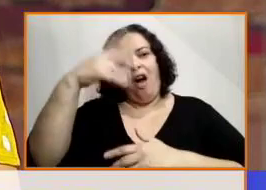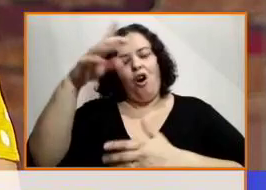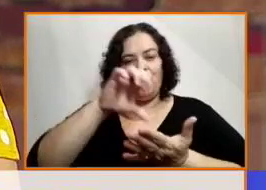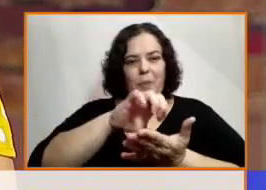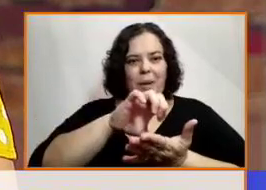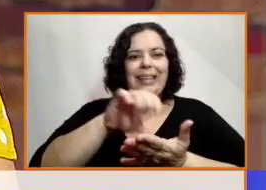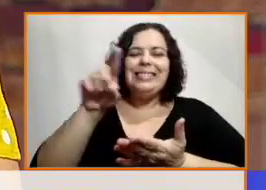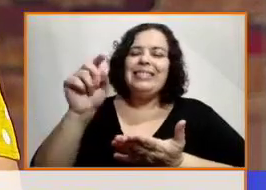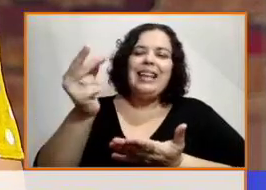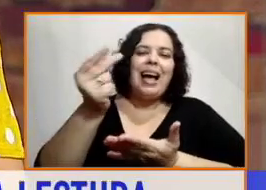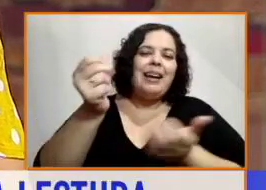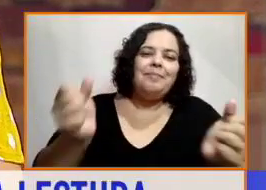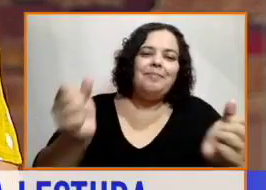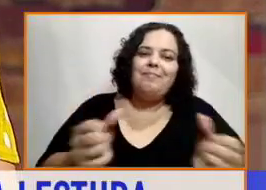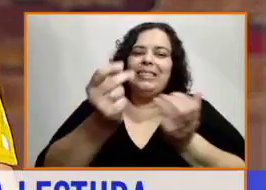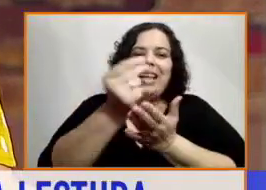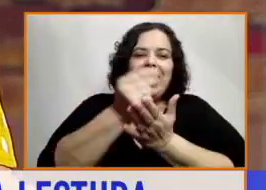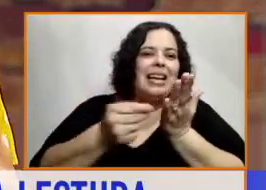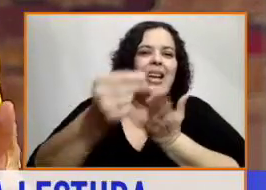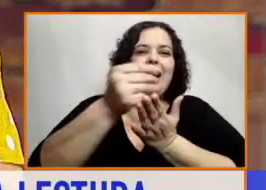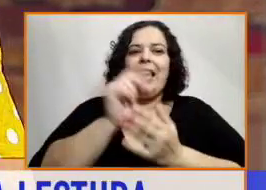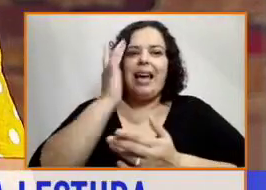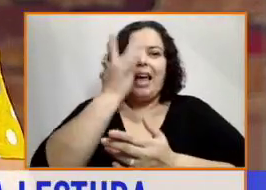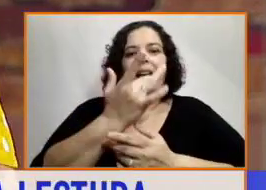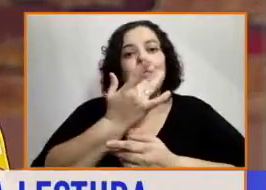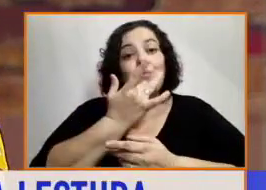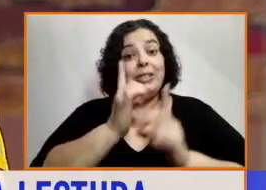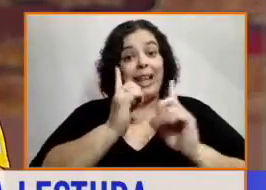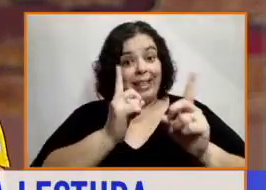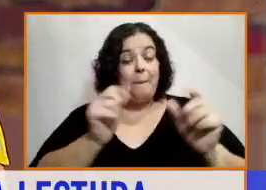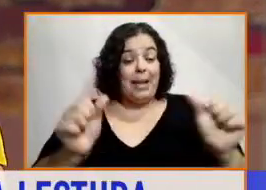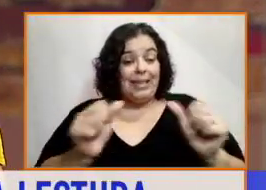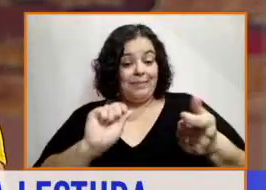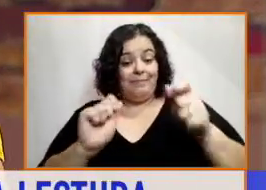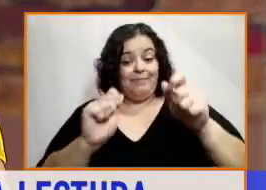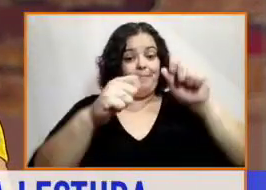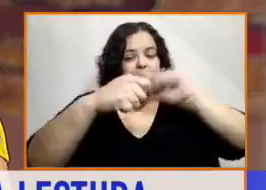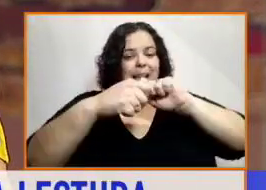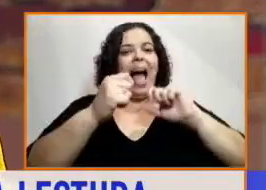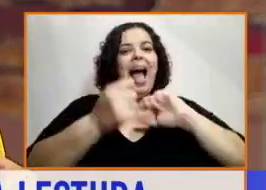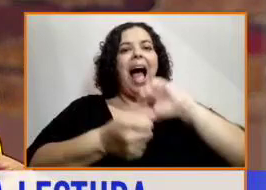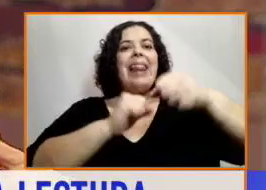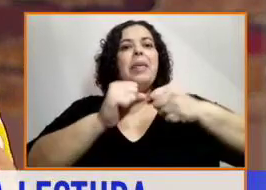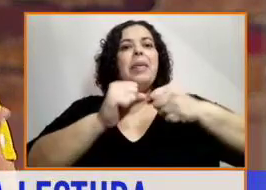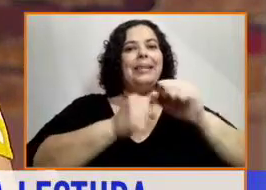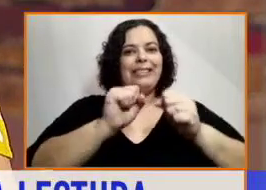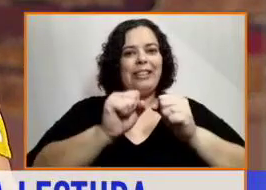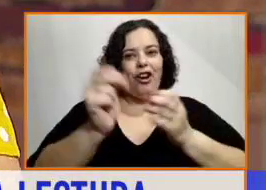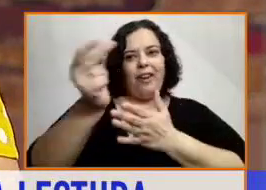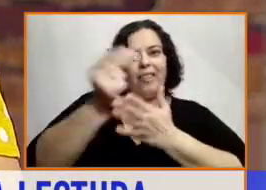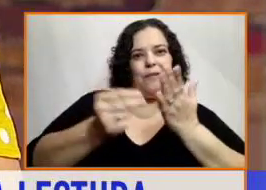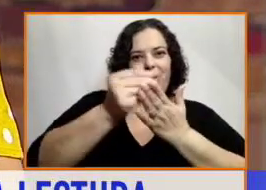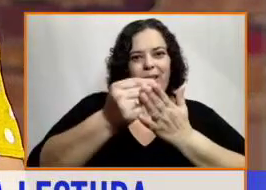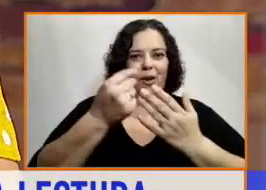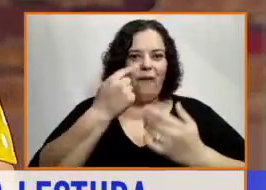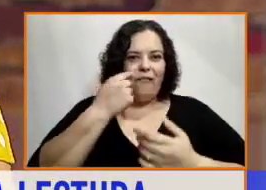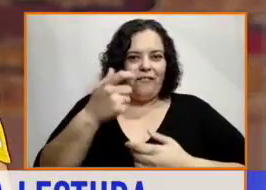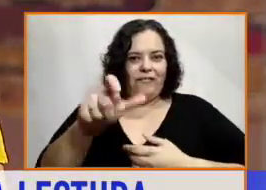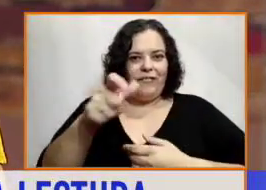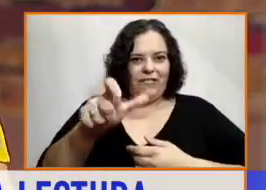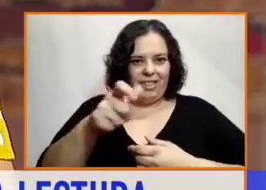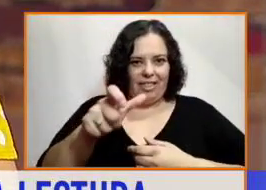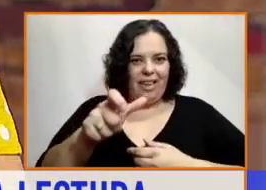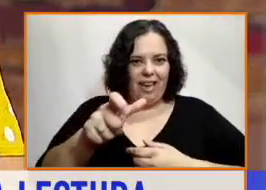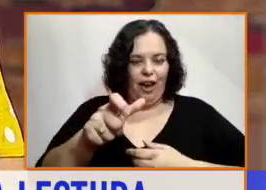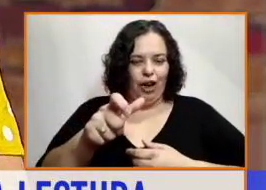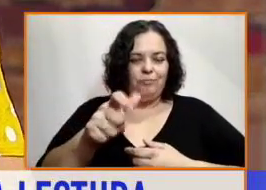que están animadas también, así que pueden ver las ilustraciones en el libro y animado a través del código QR. ¿Dónde se